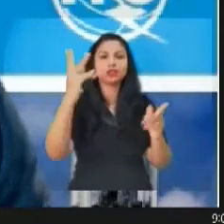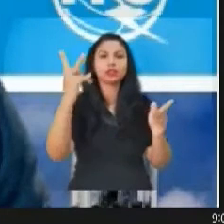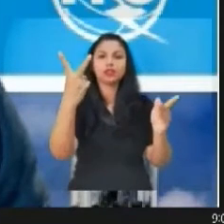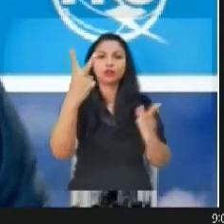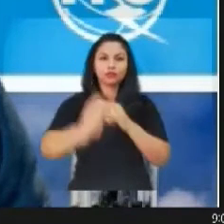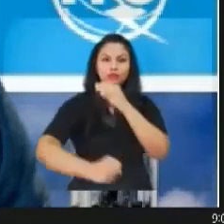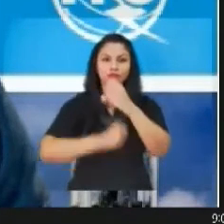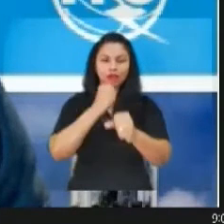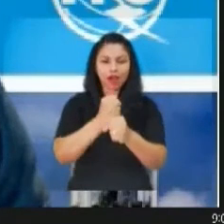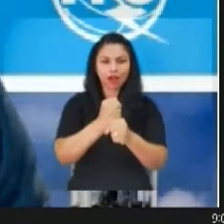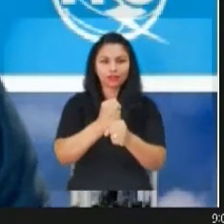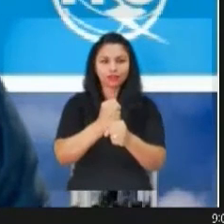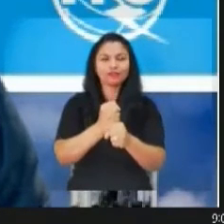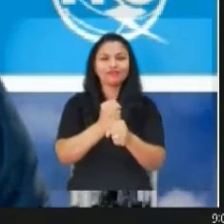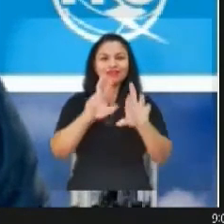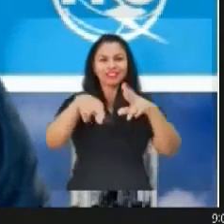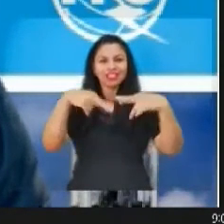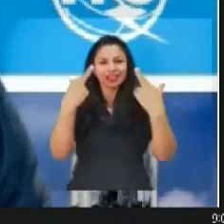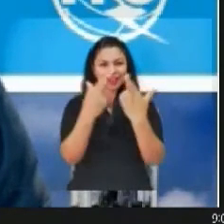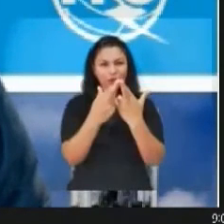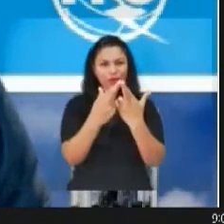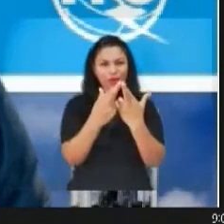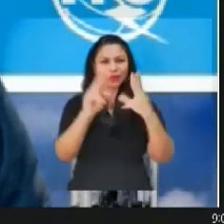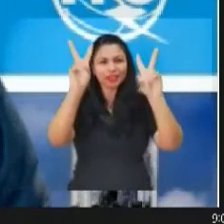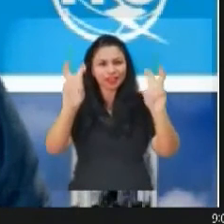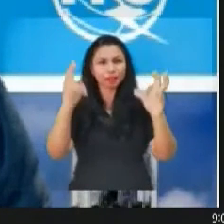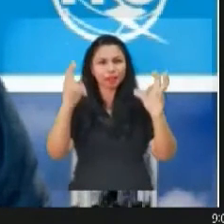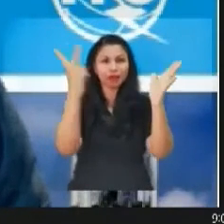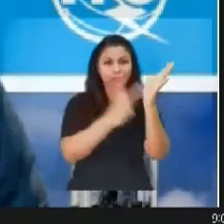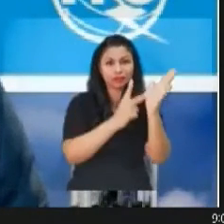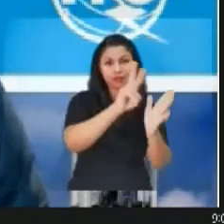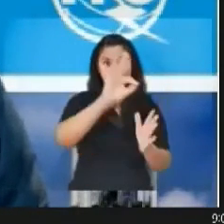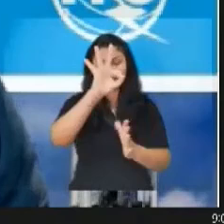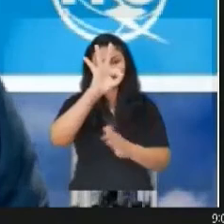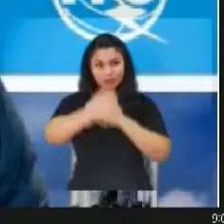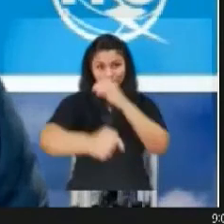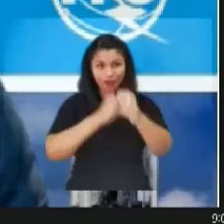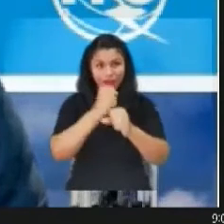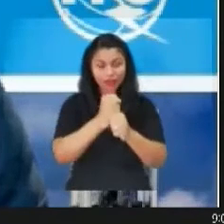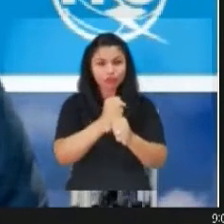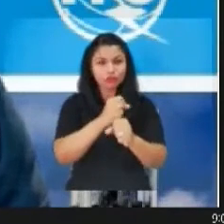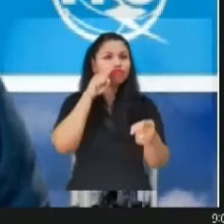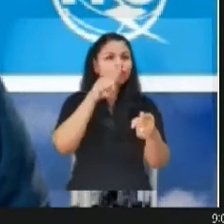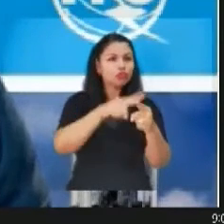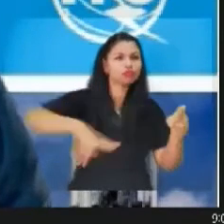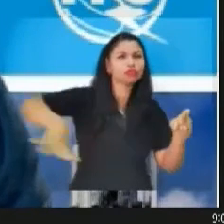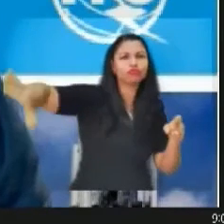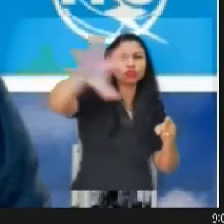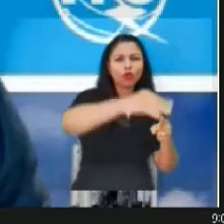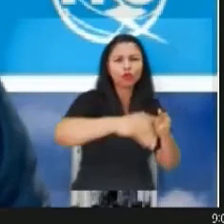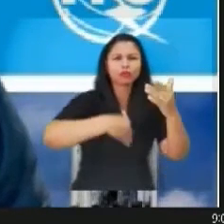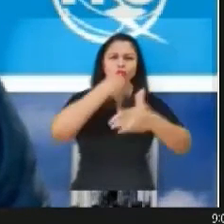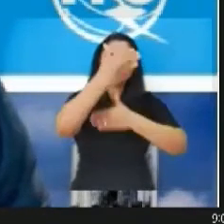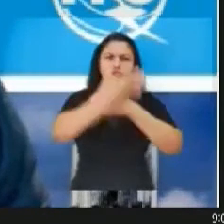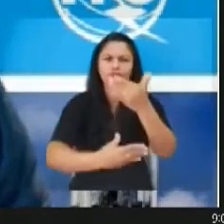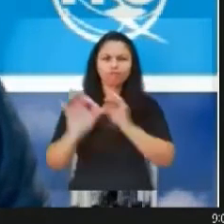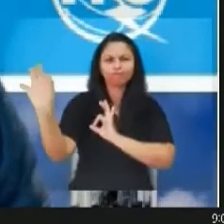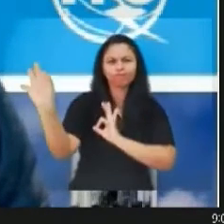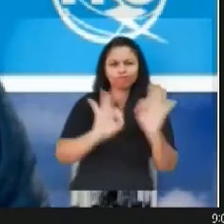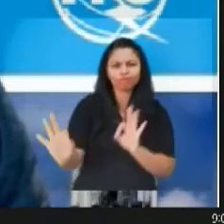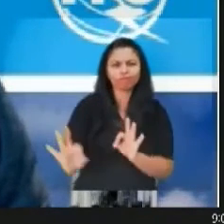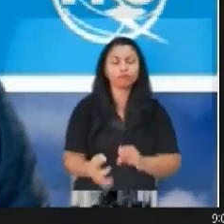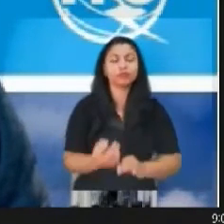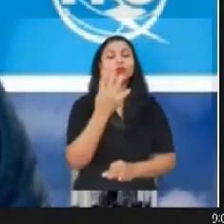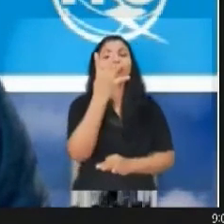Mundial de Radiocomunicaciones del 2023. Y como saben, el proceso de preparación conlleva cuatro años de